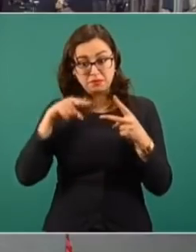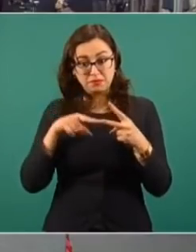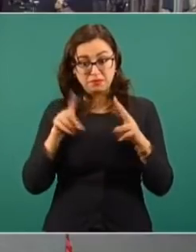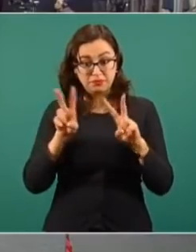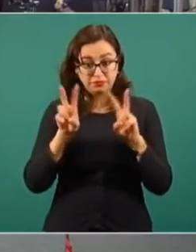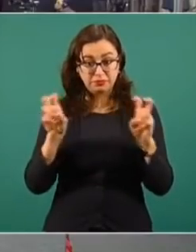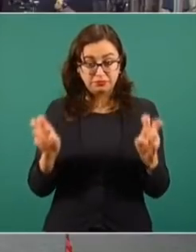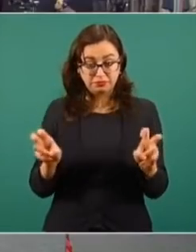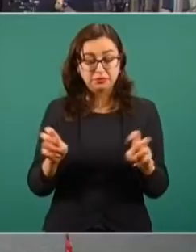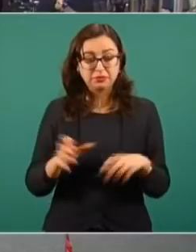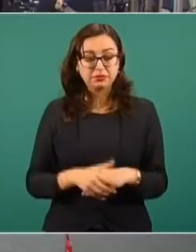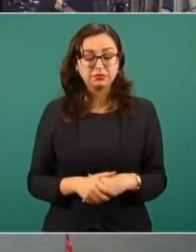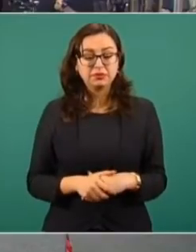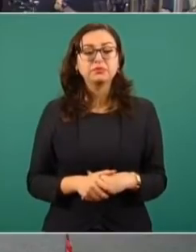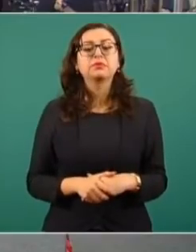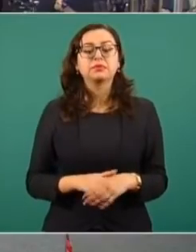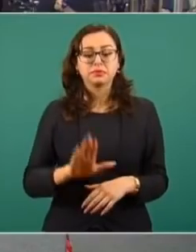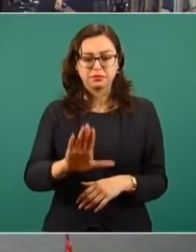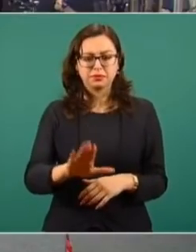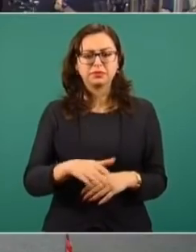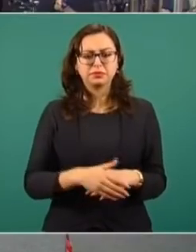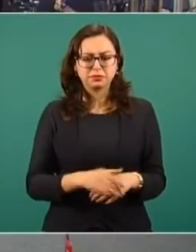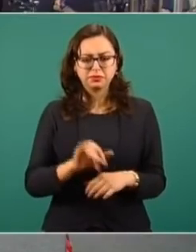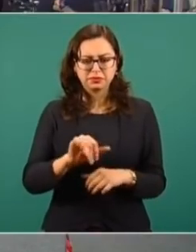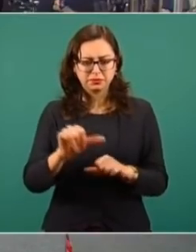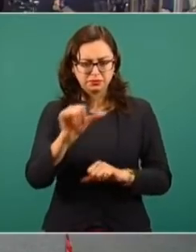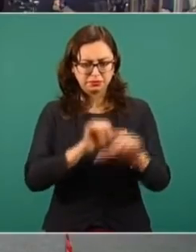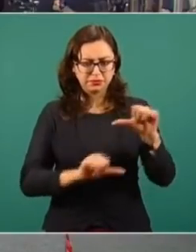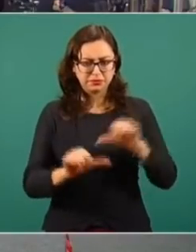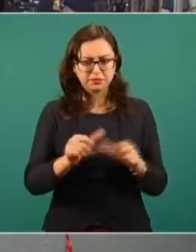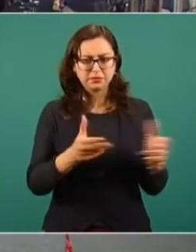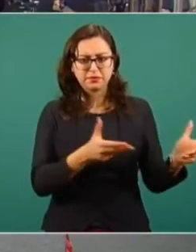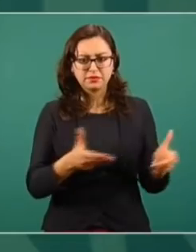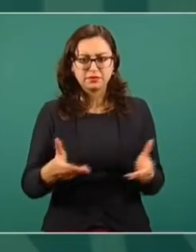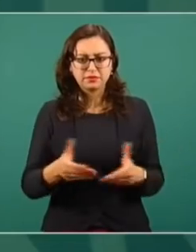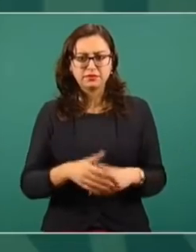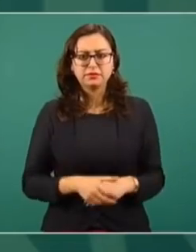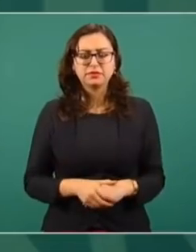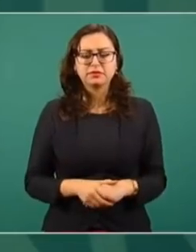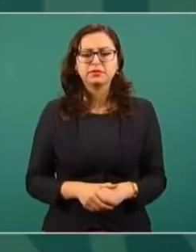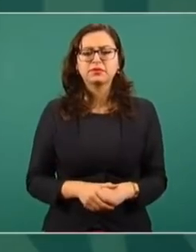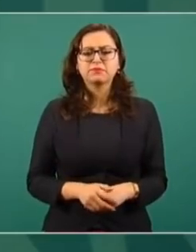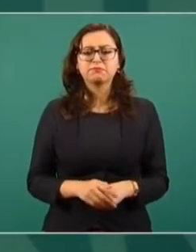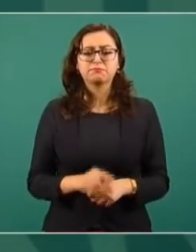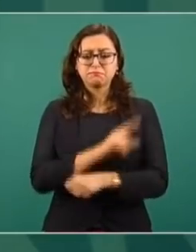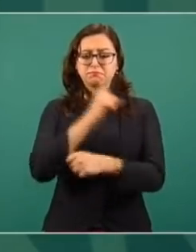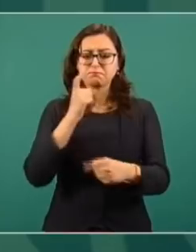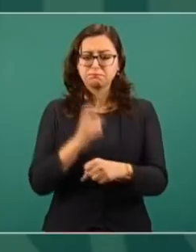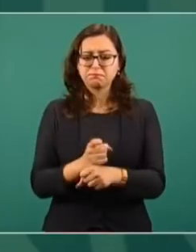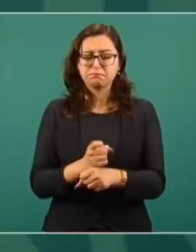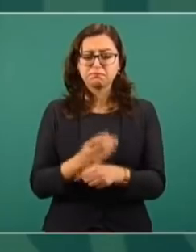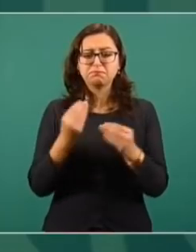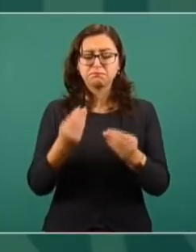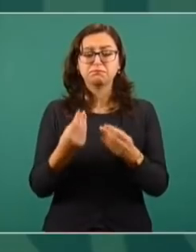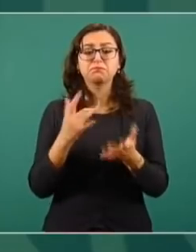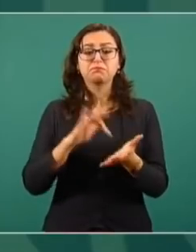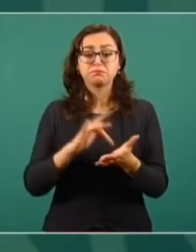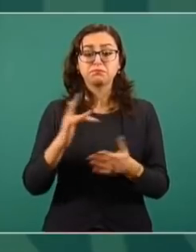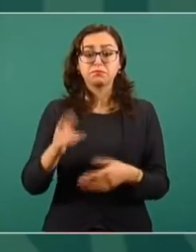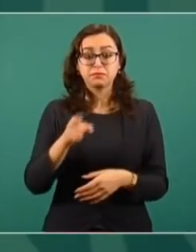por favor. Sí, ahorita le doy la palabra. Primero agradecerte que traigas este caso aquí a la conferencia